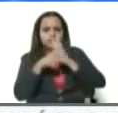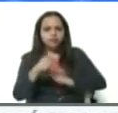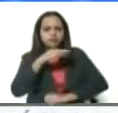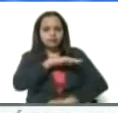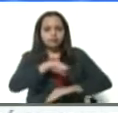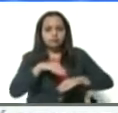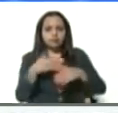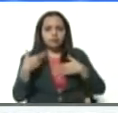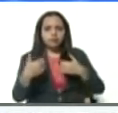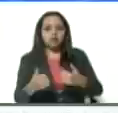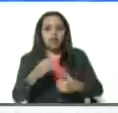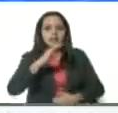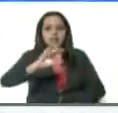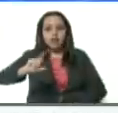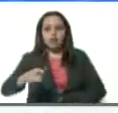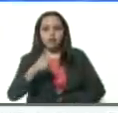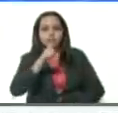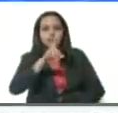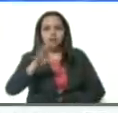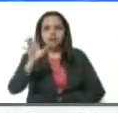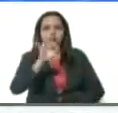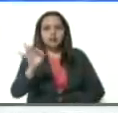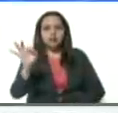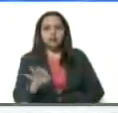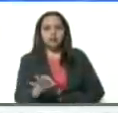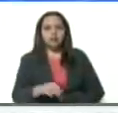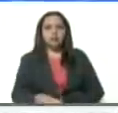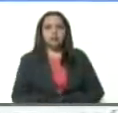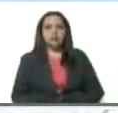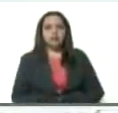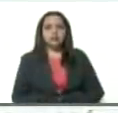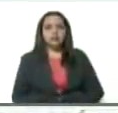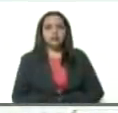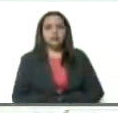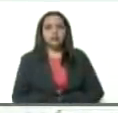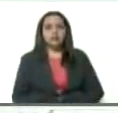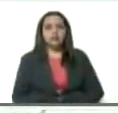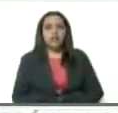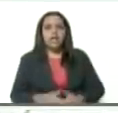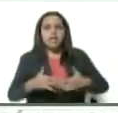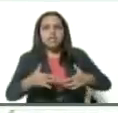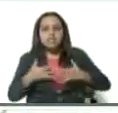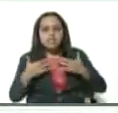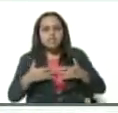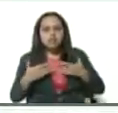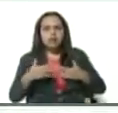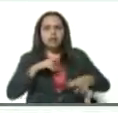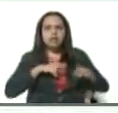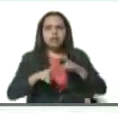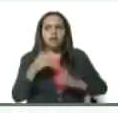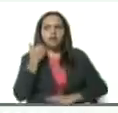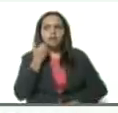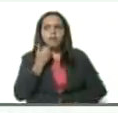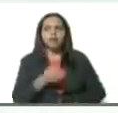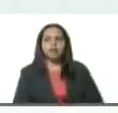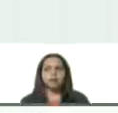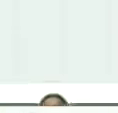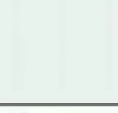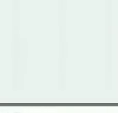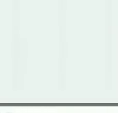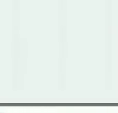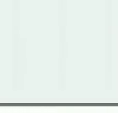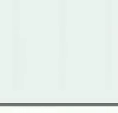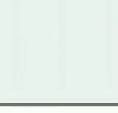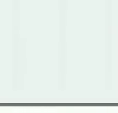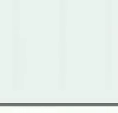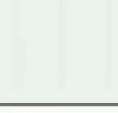Salud, con 3.15%. Luego, exacto, son síntomas típicos a la enfermedad. Luego, ¿a quiénes se